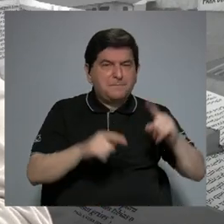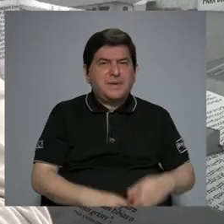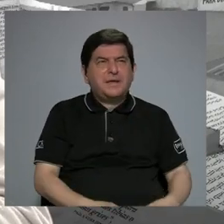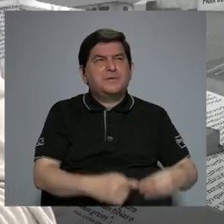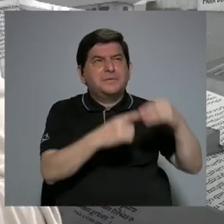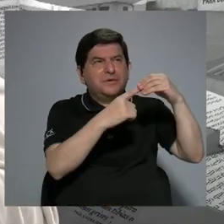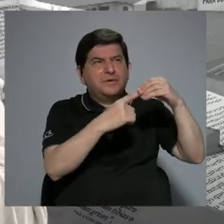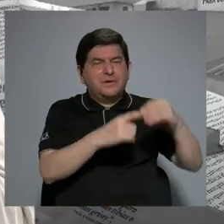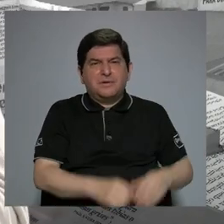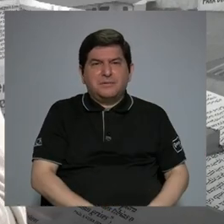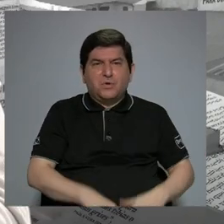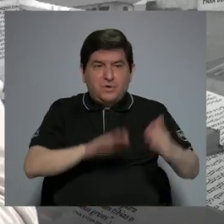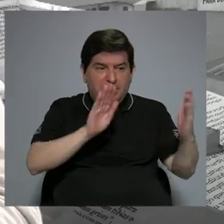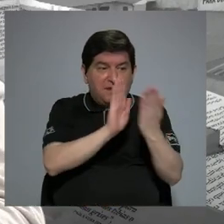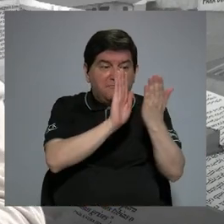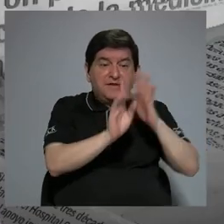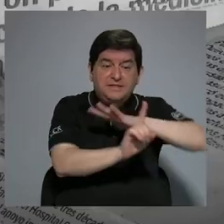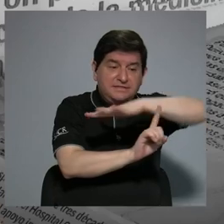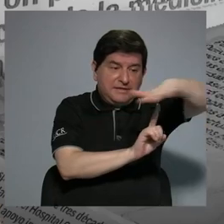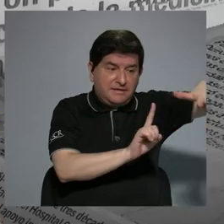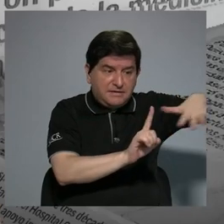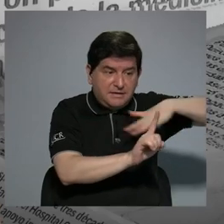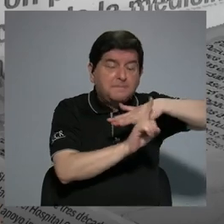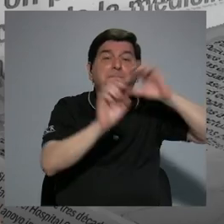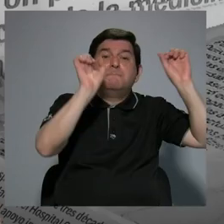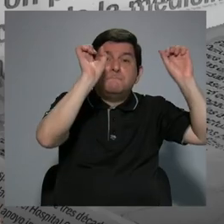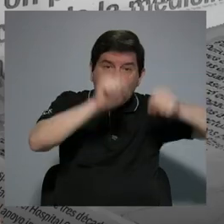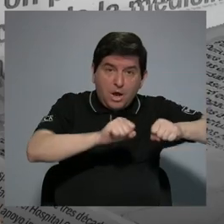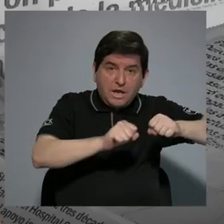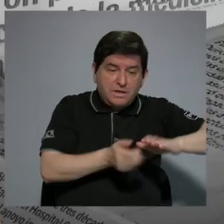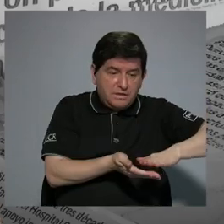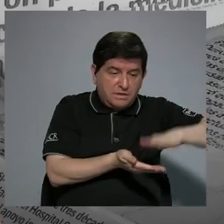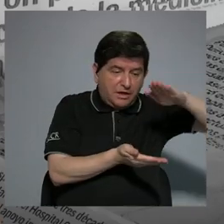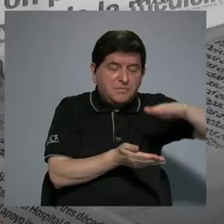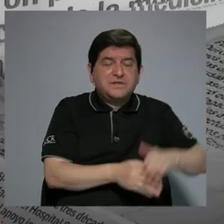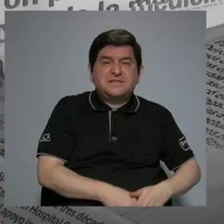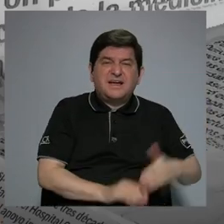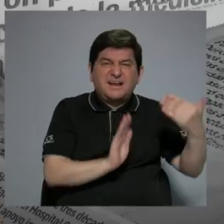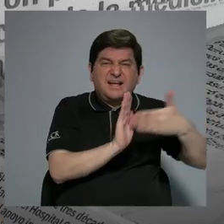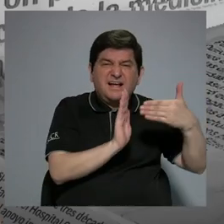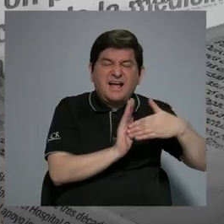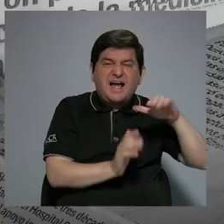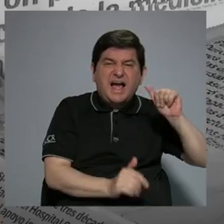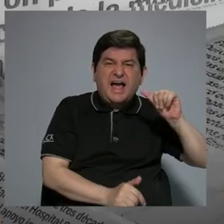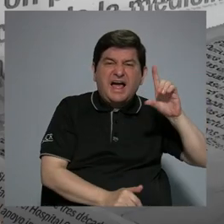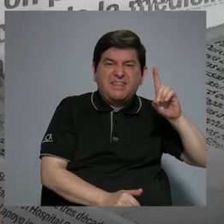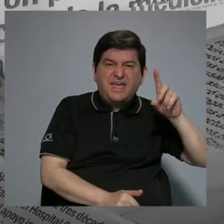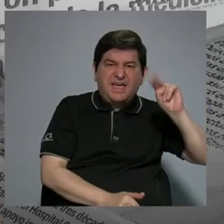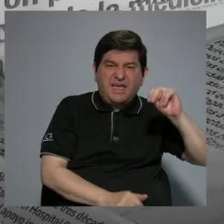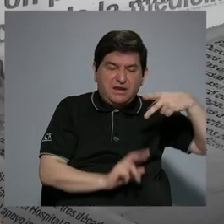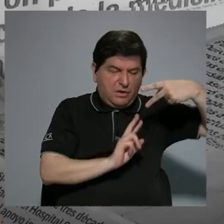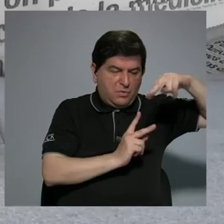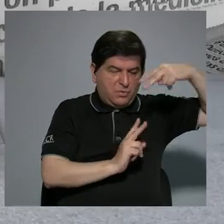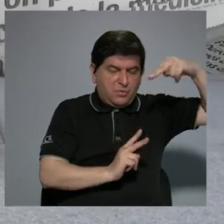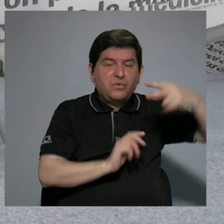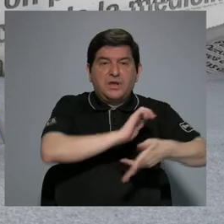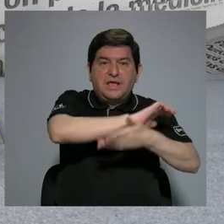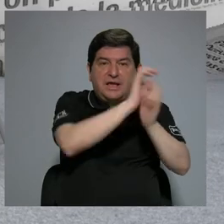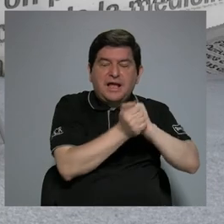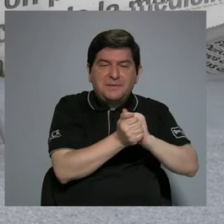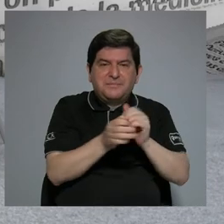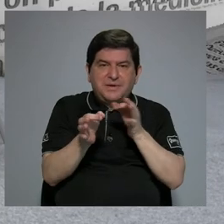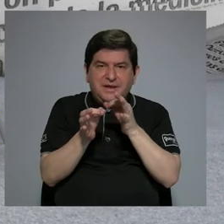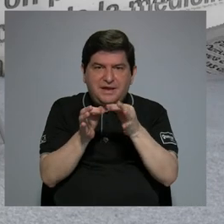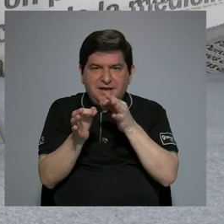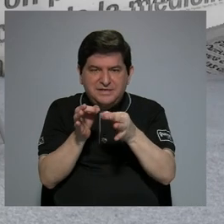exposición a factores del ambiente, puede acumular daño en el ADN y eso hace que se convierta en célula cancerosa.